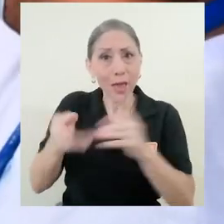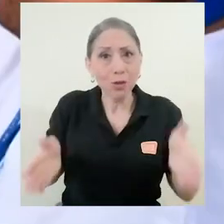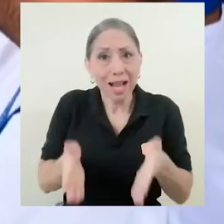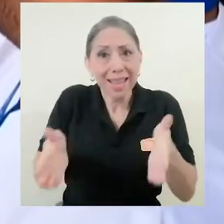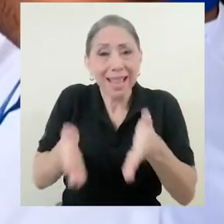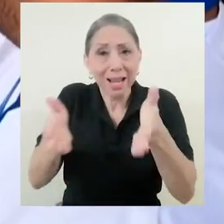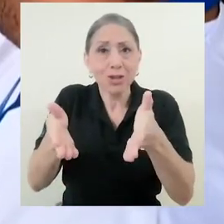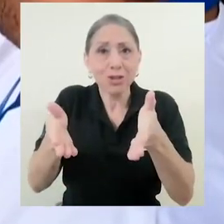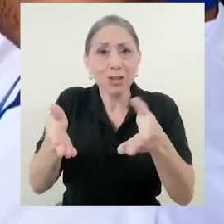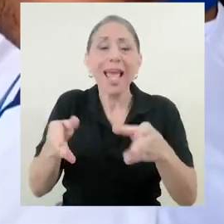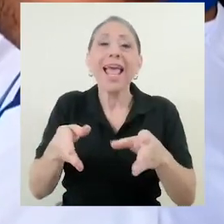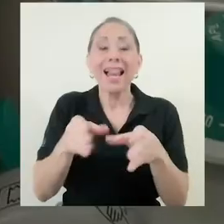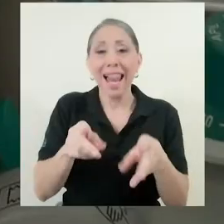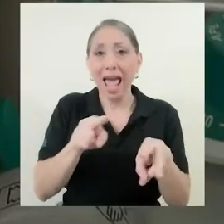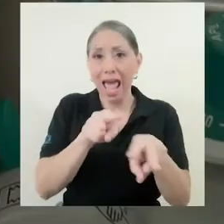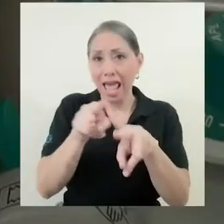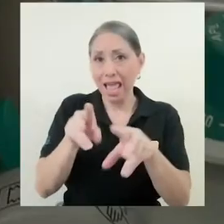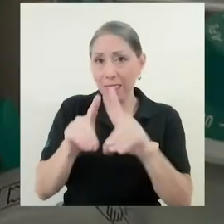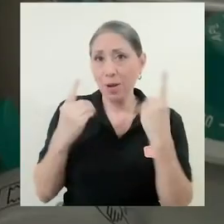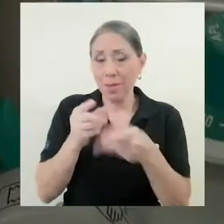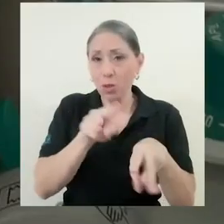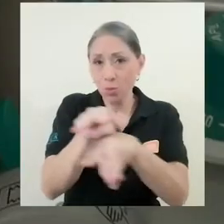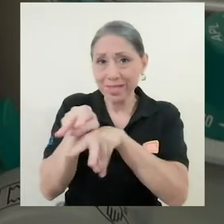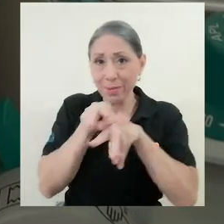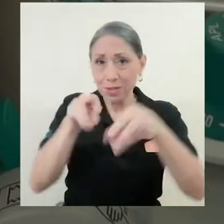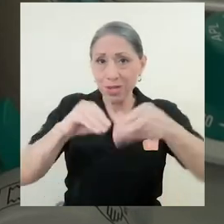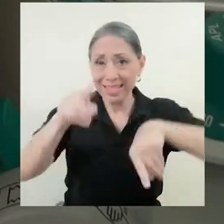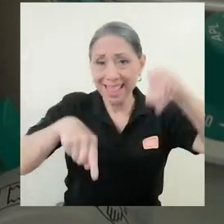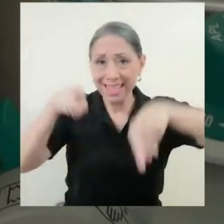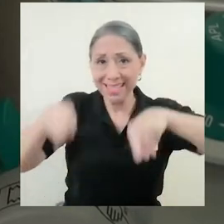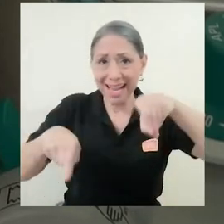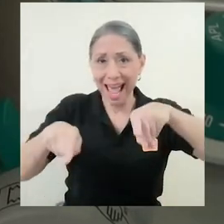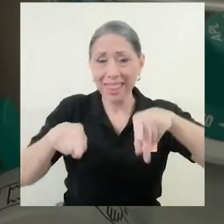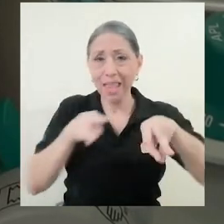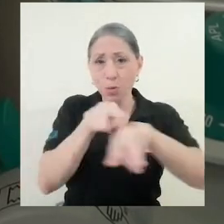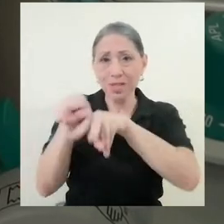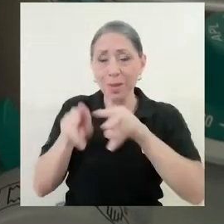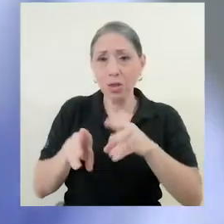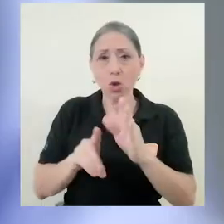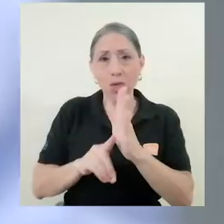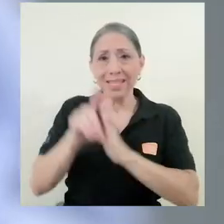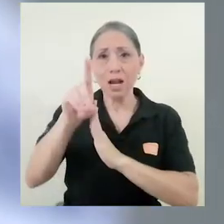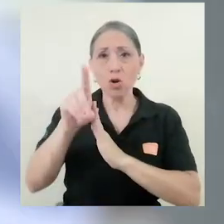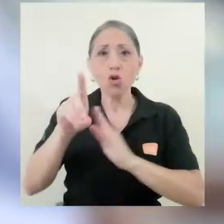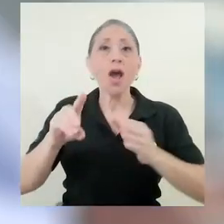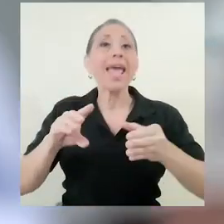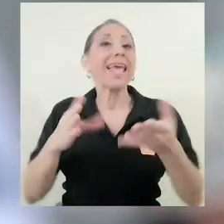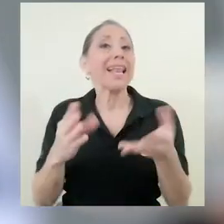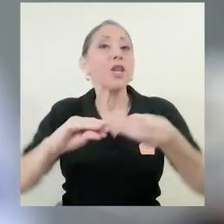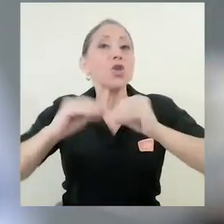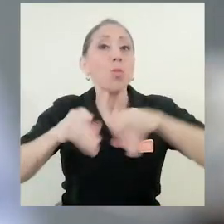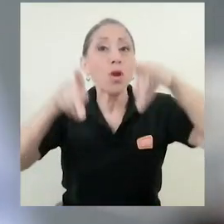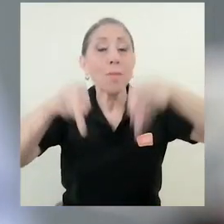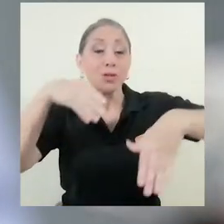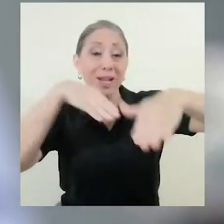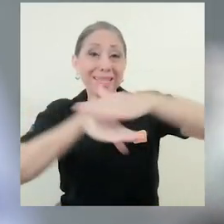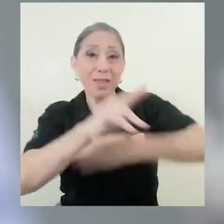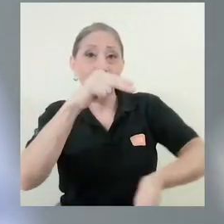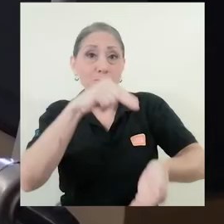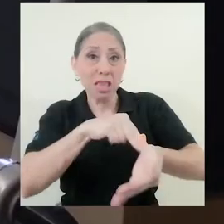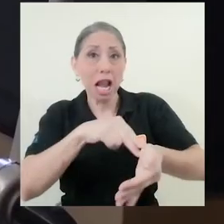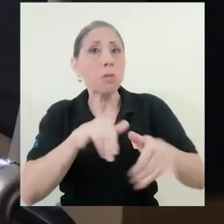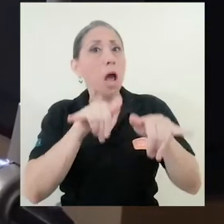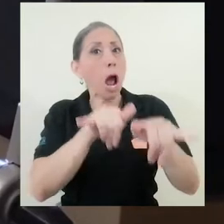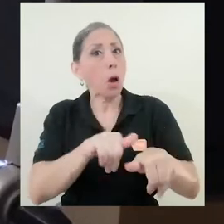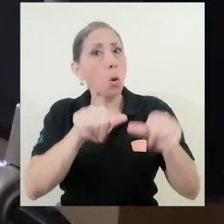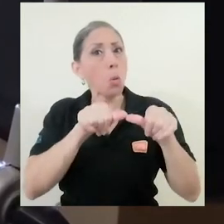Observatorio del Desarrollo es que el número de hospitalizaciones se ha mantenido estable, pero no así la tasa